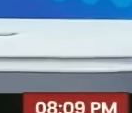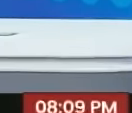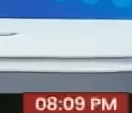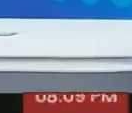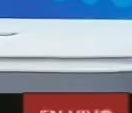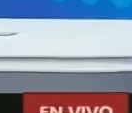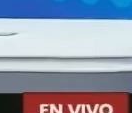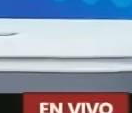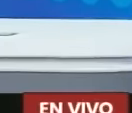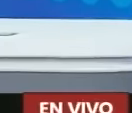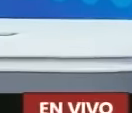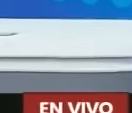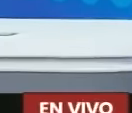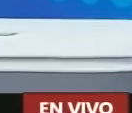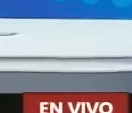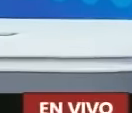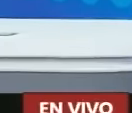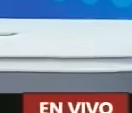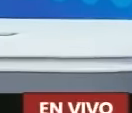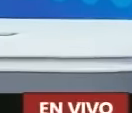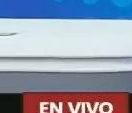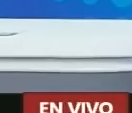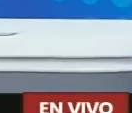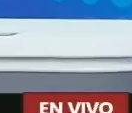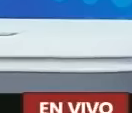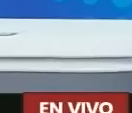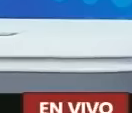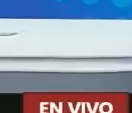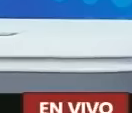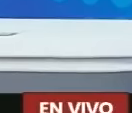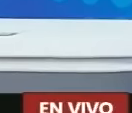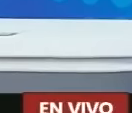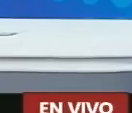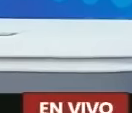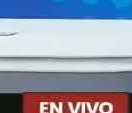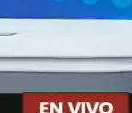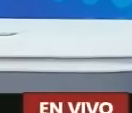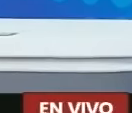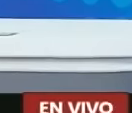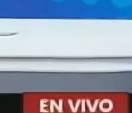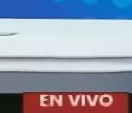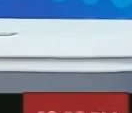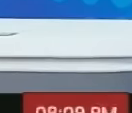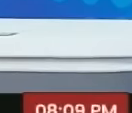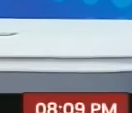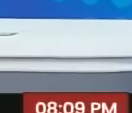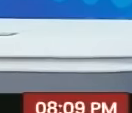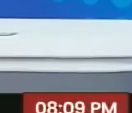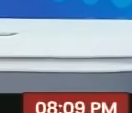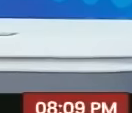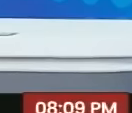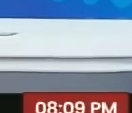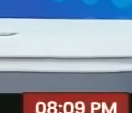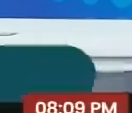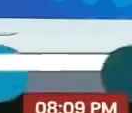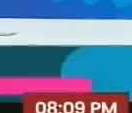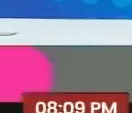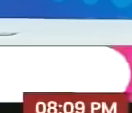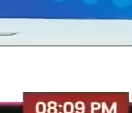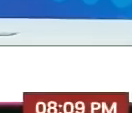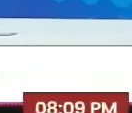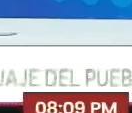Chávez Fue la luz De esta revolución Es la luz De esta revolución